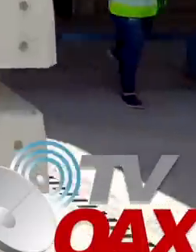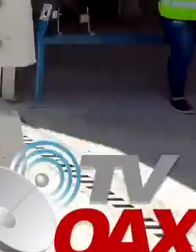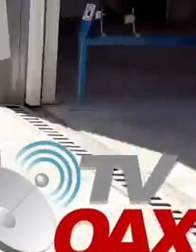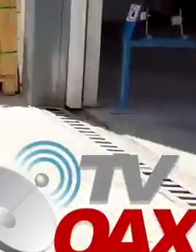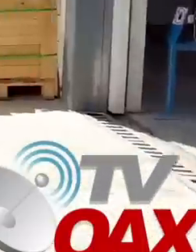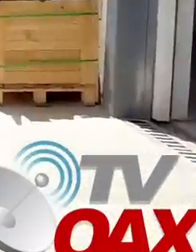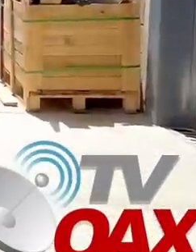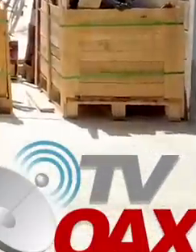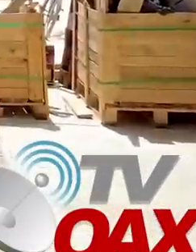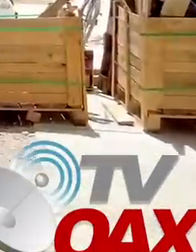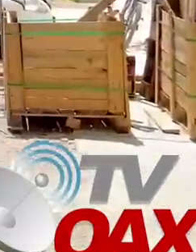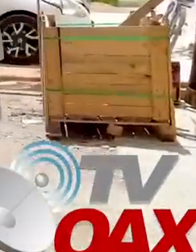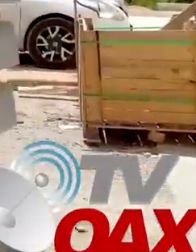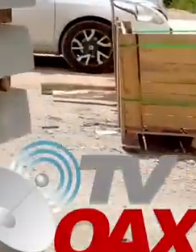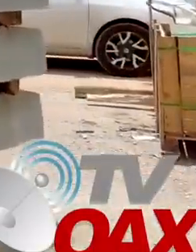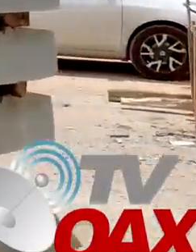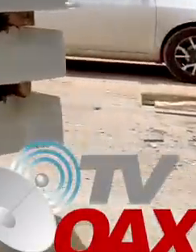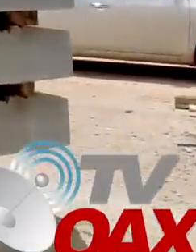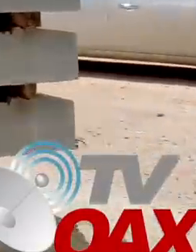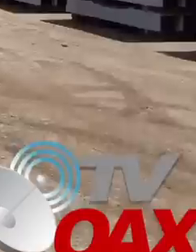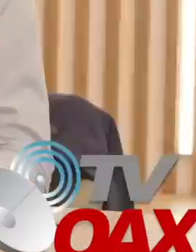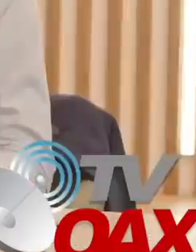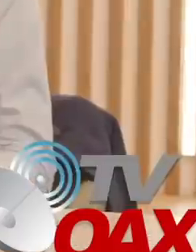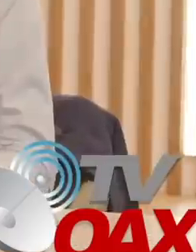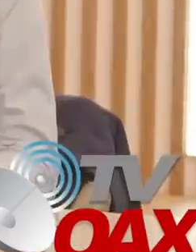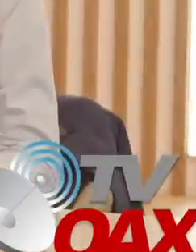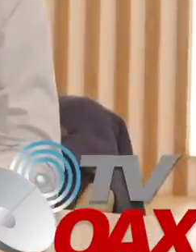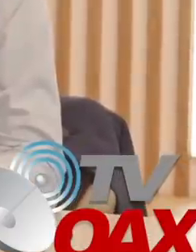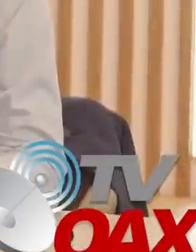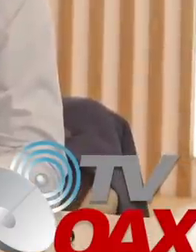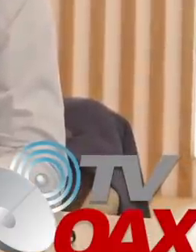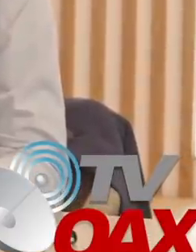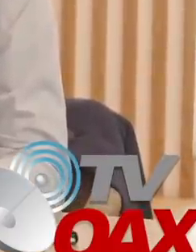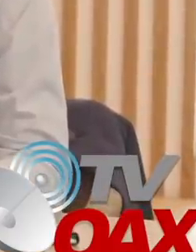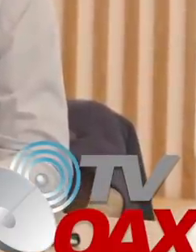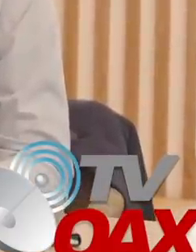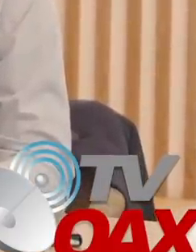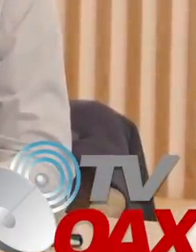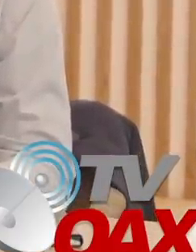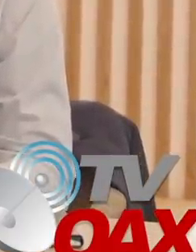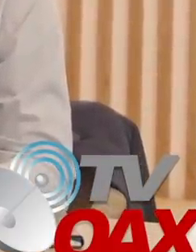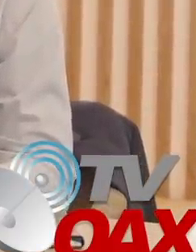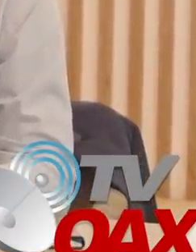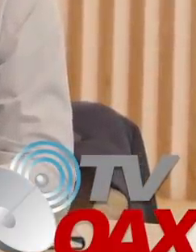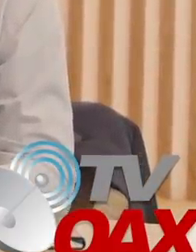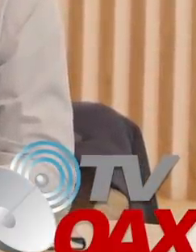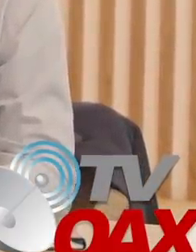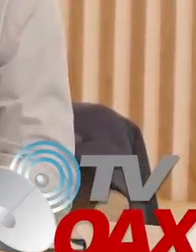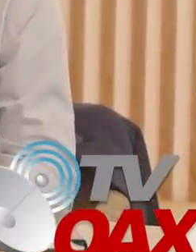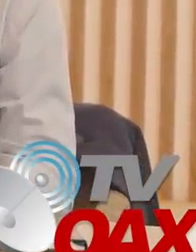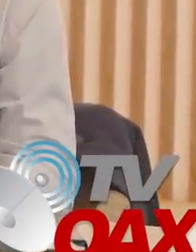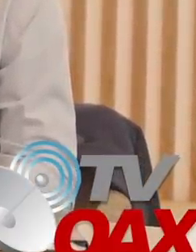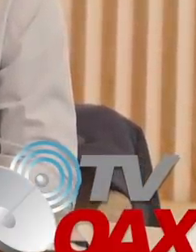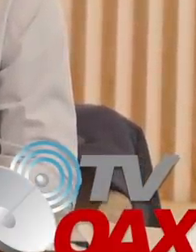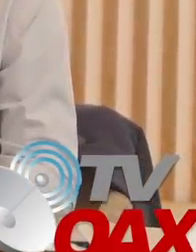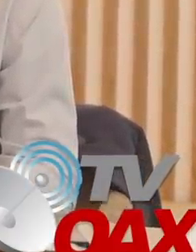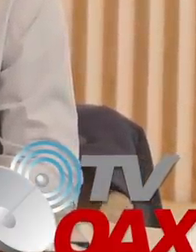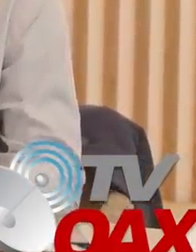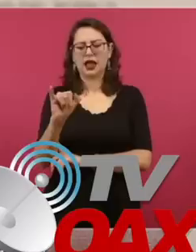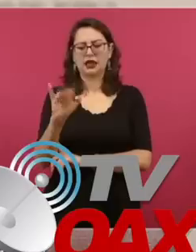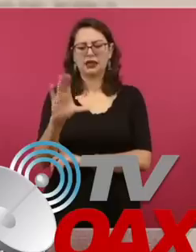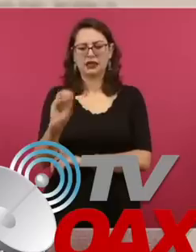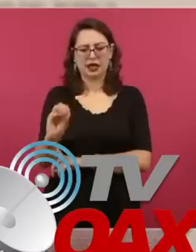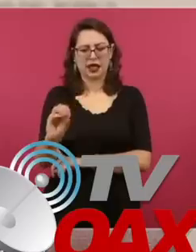Tren Maya. Ellos se sentían dueños de esta zona de México, pero ahora las cosas cambiaron. El gobierno de